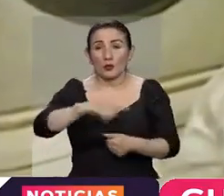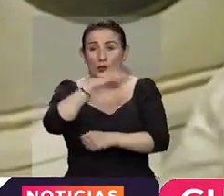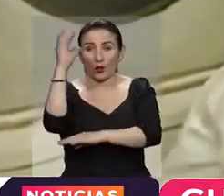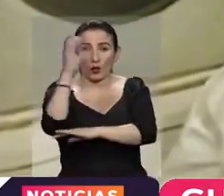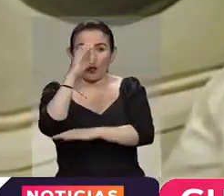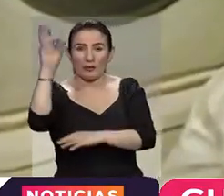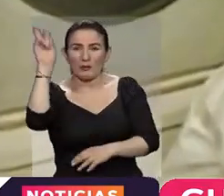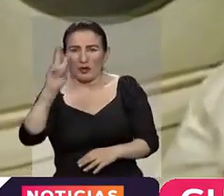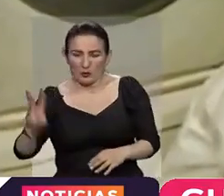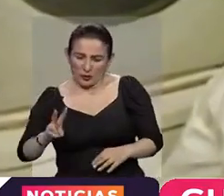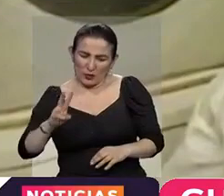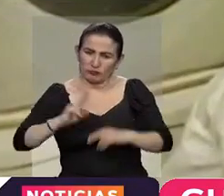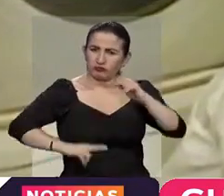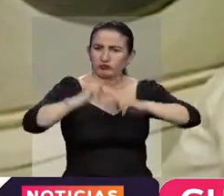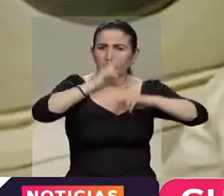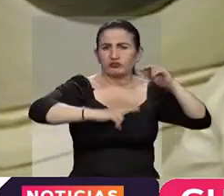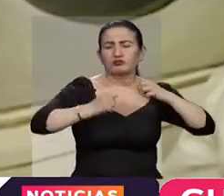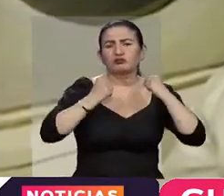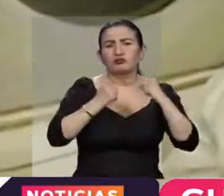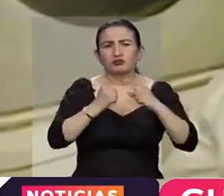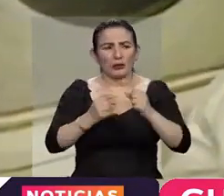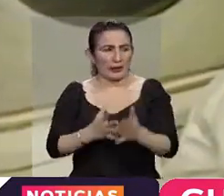Venezuela se pueda construir riqueza para ambos pueblos.